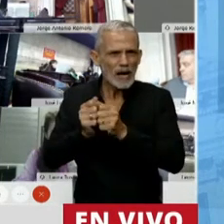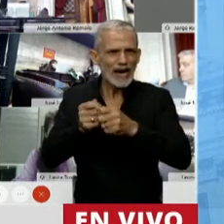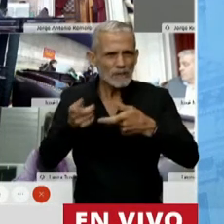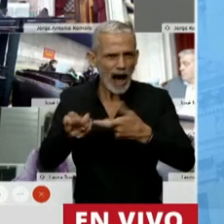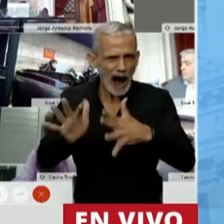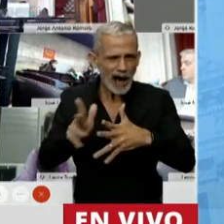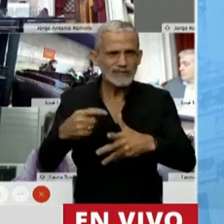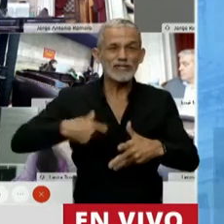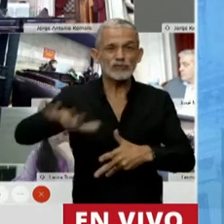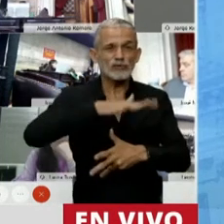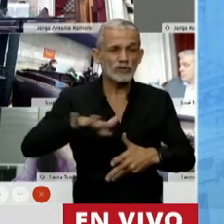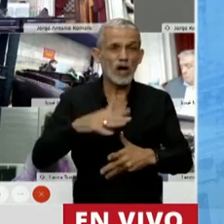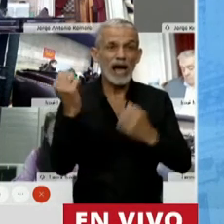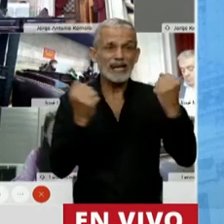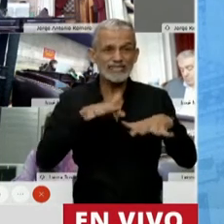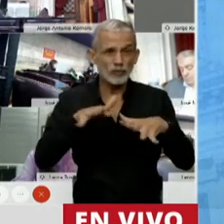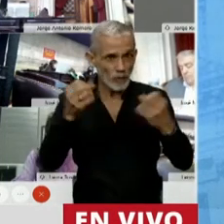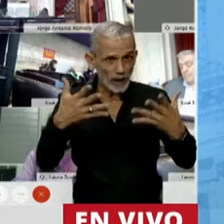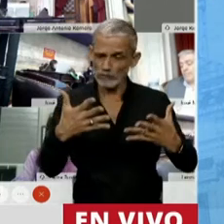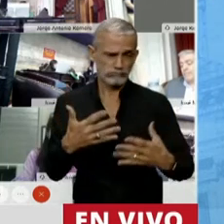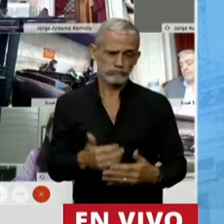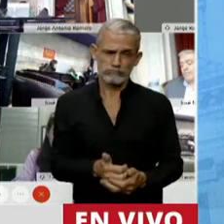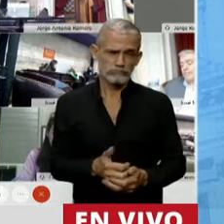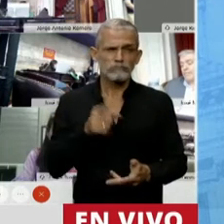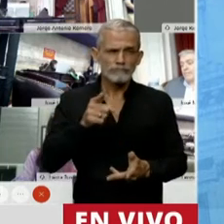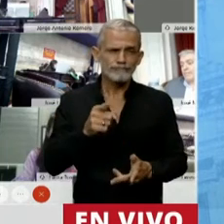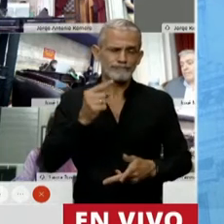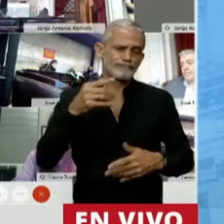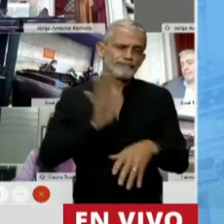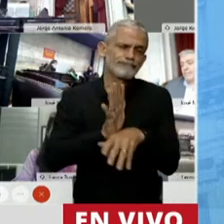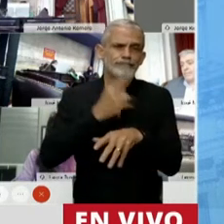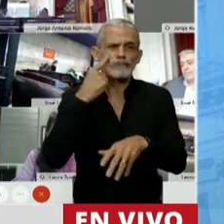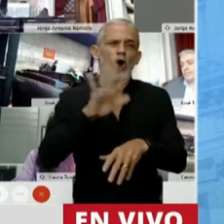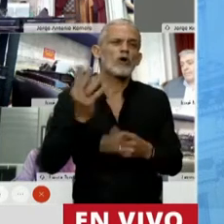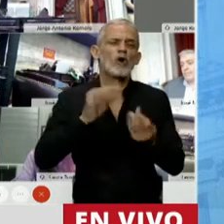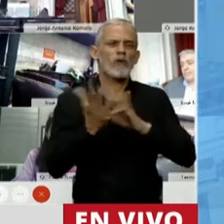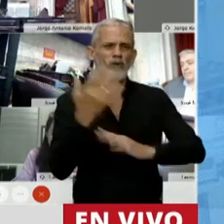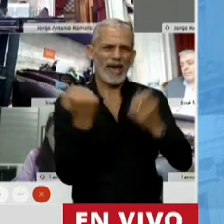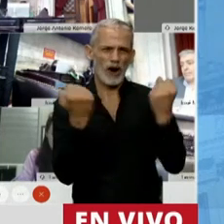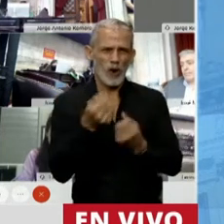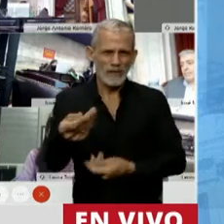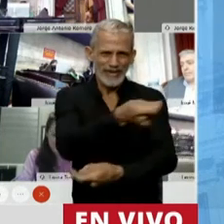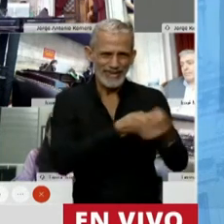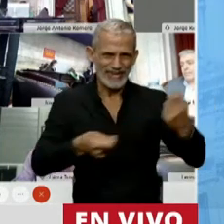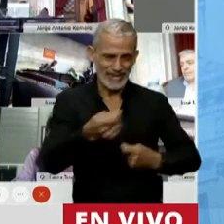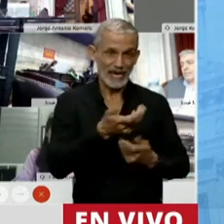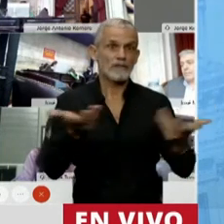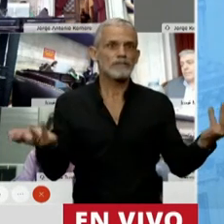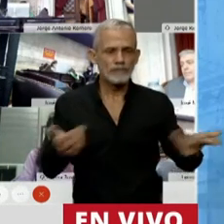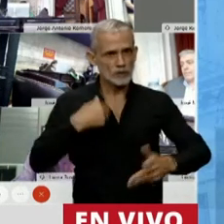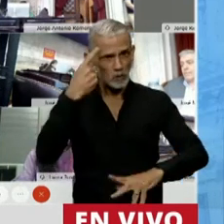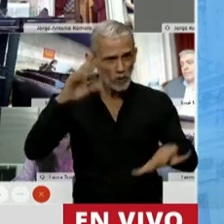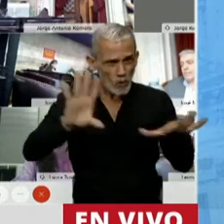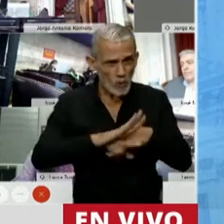y la sociedad mejorará la situación del país. Eso habla de un enorme desconocimiento de cómo funciona la economía. Y más aún, no considero